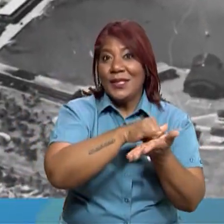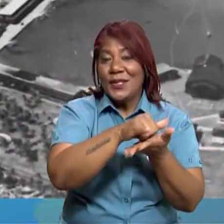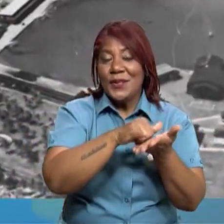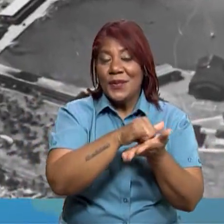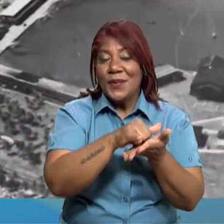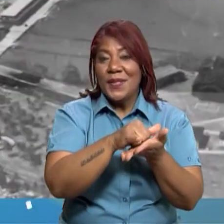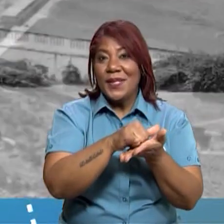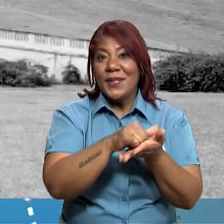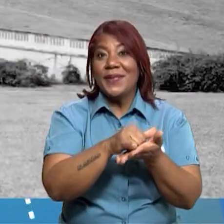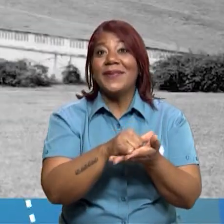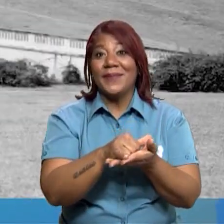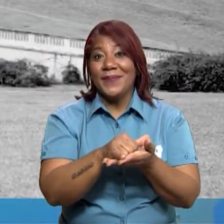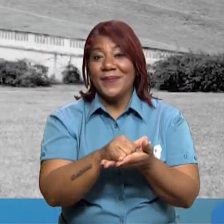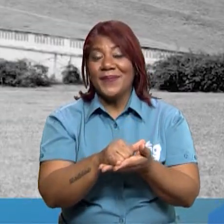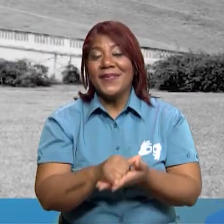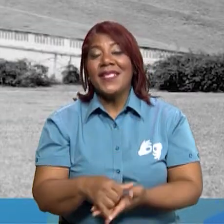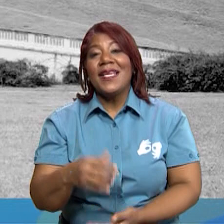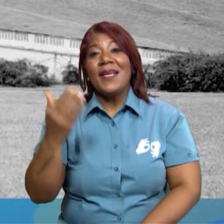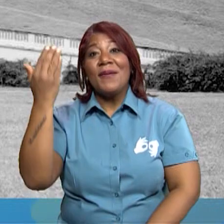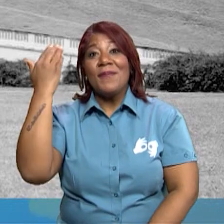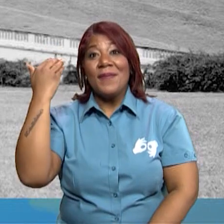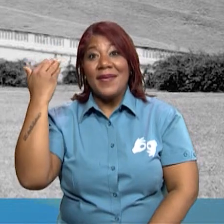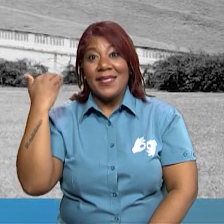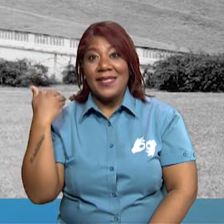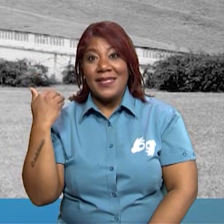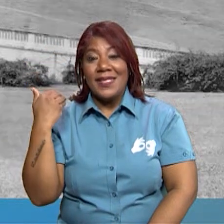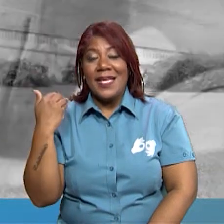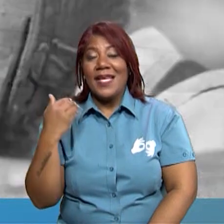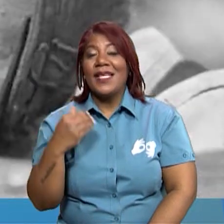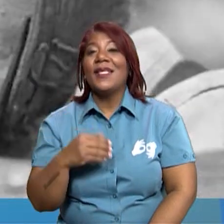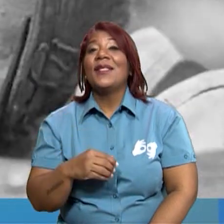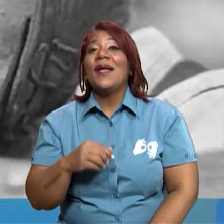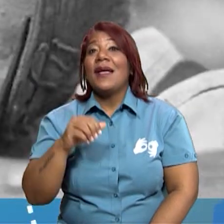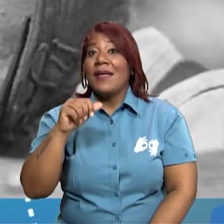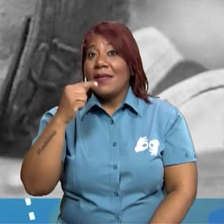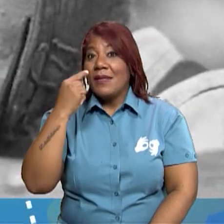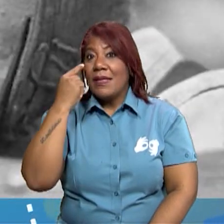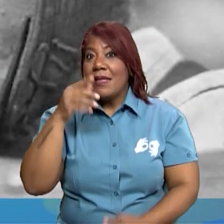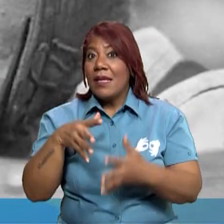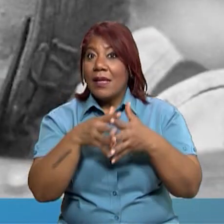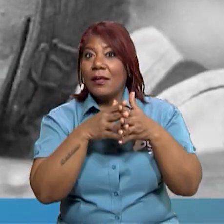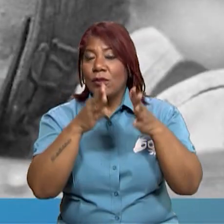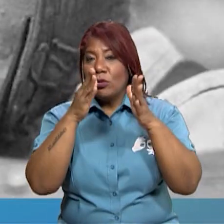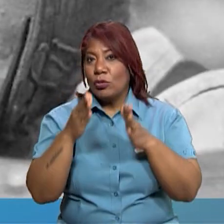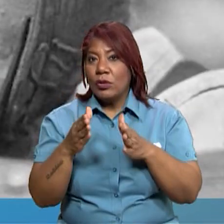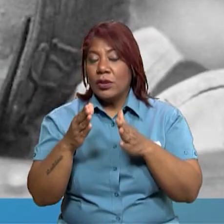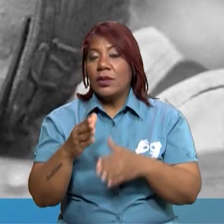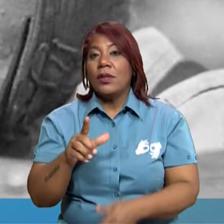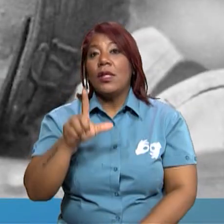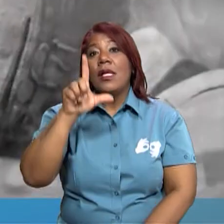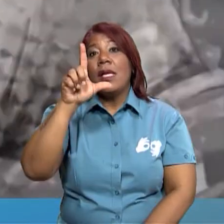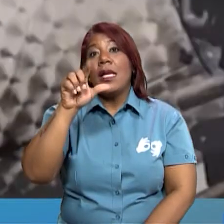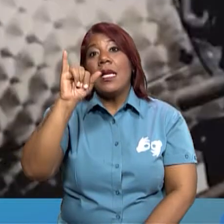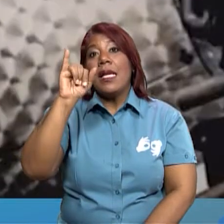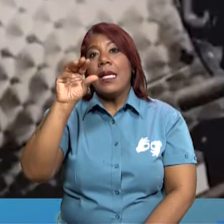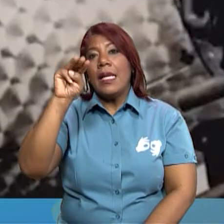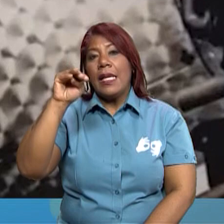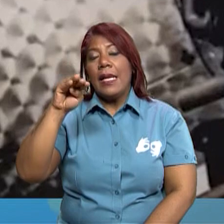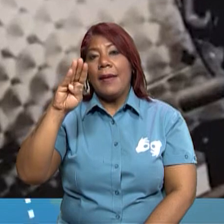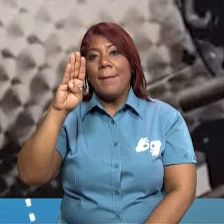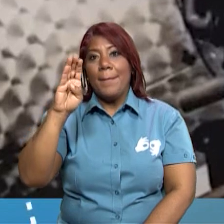provincia de Colón, en la antigua zona del canal, estuvo a cargo del piloto Charles Lindberg.